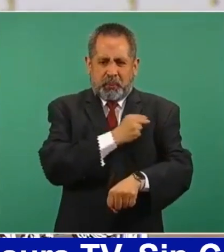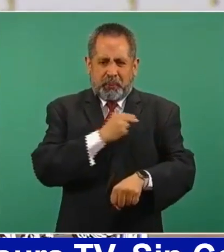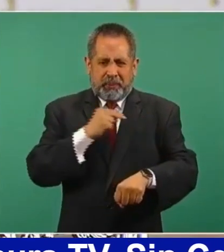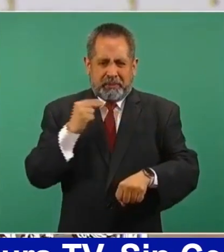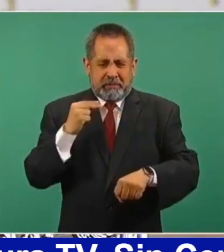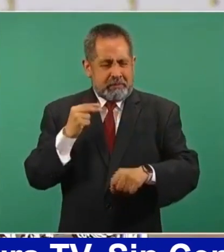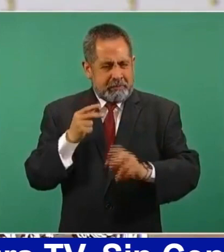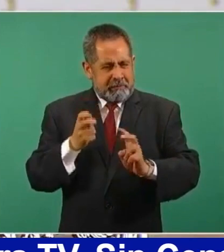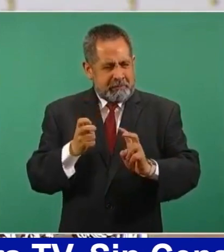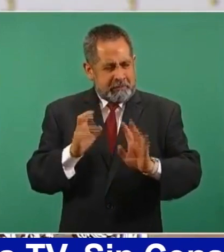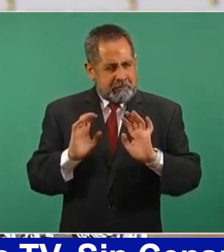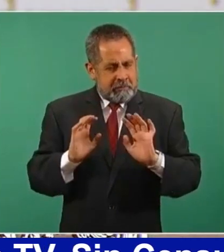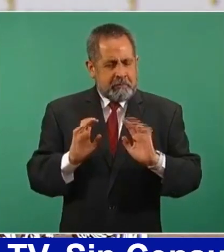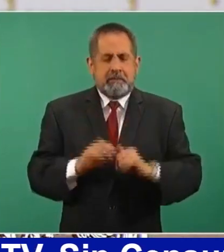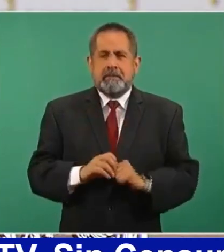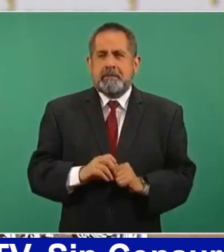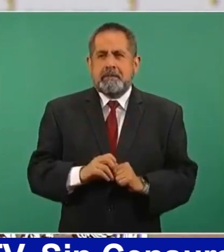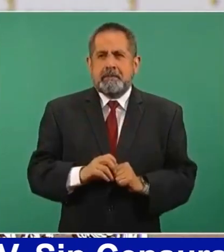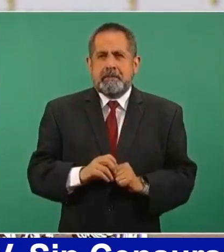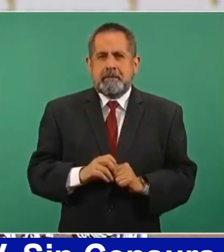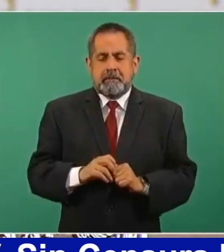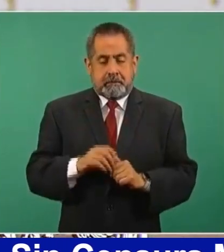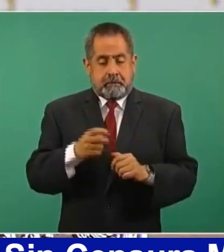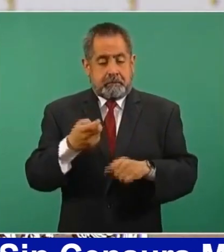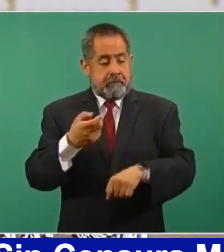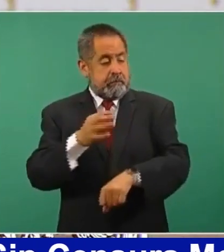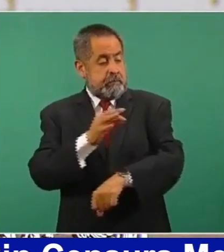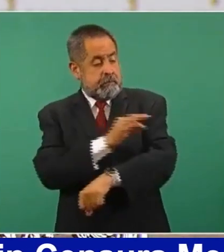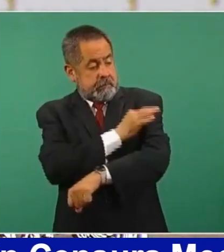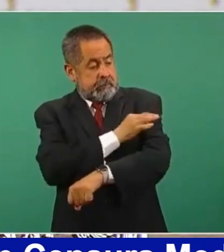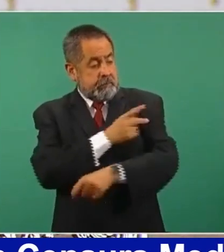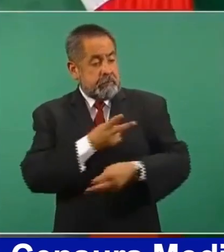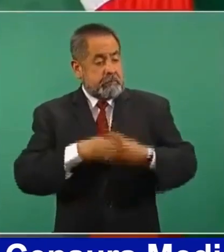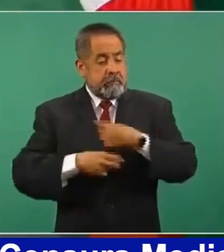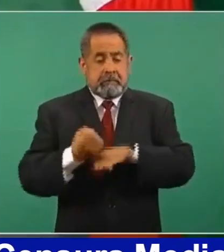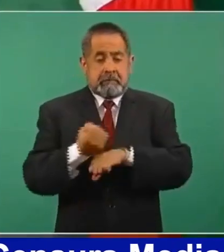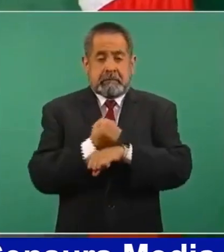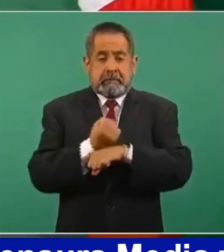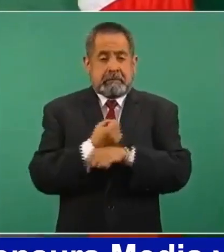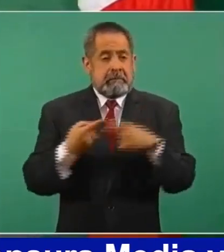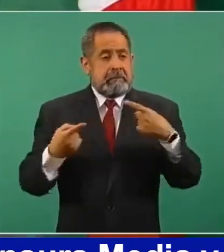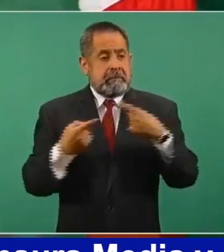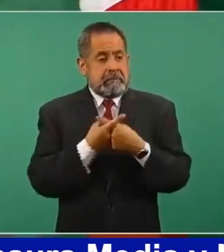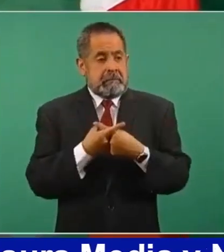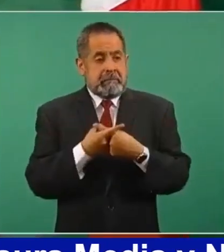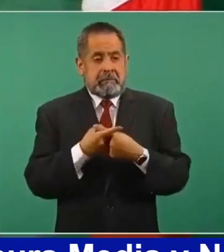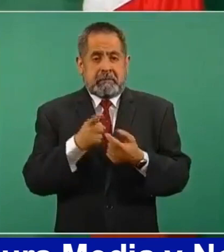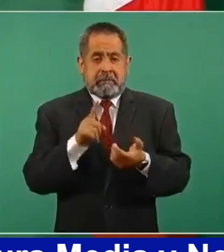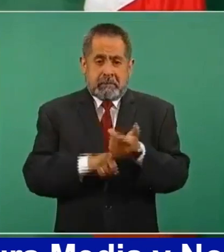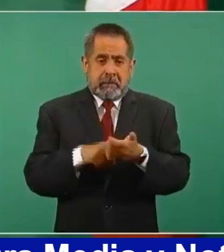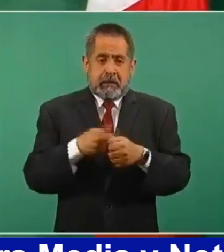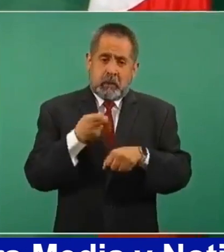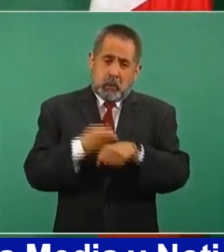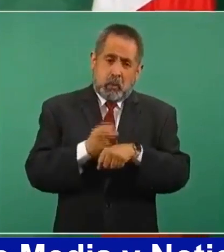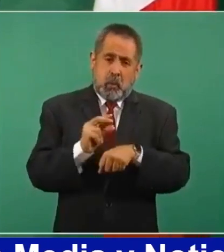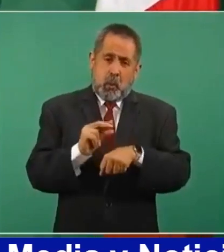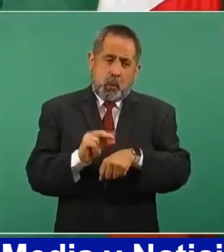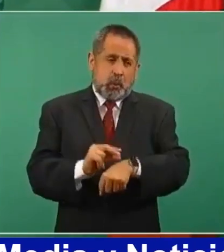no significan riesgo,